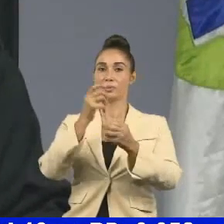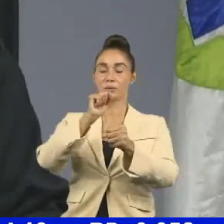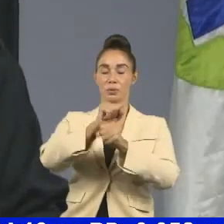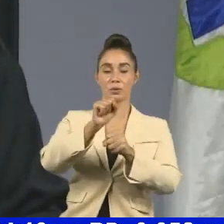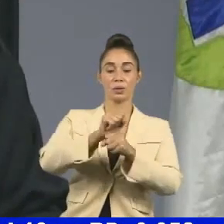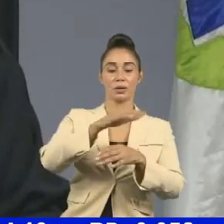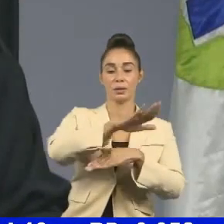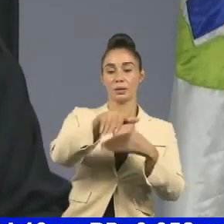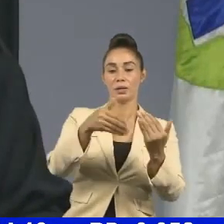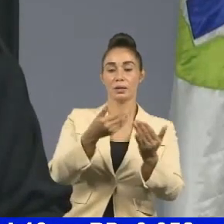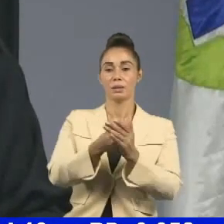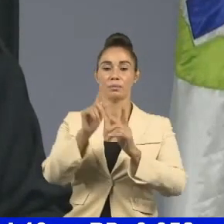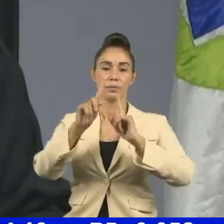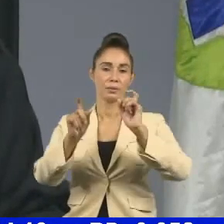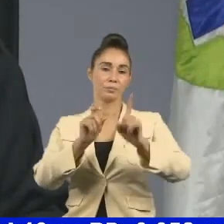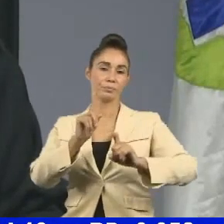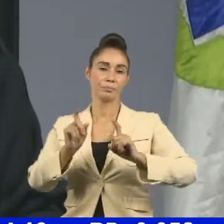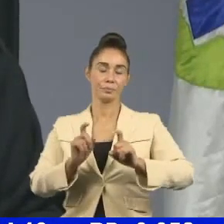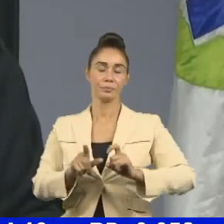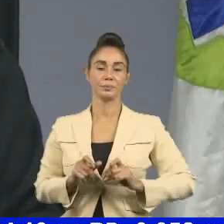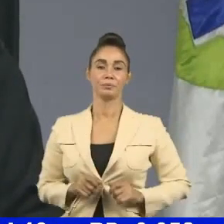la encuesta.